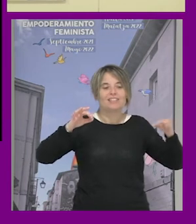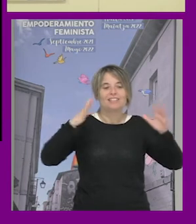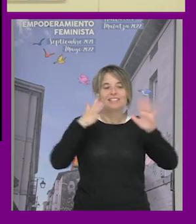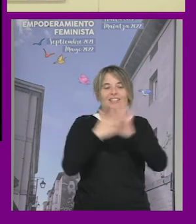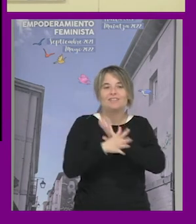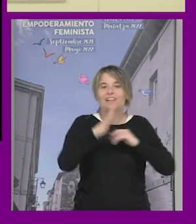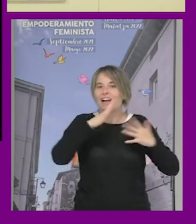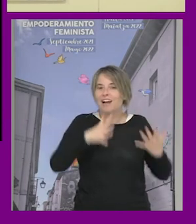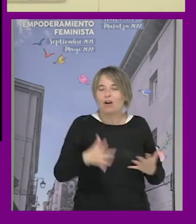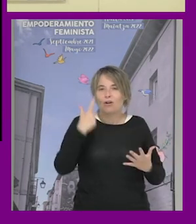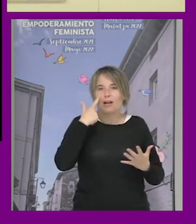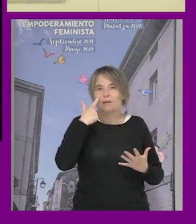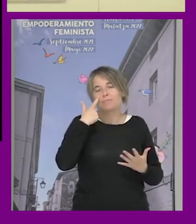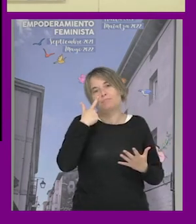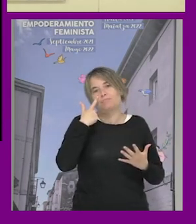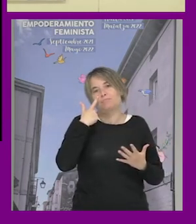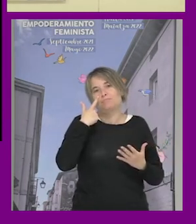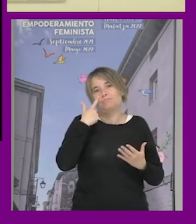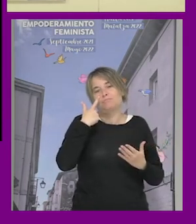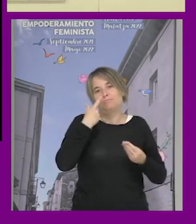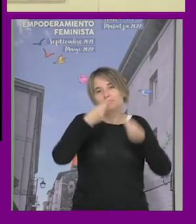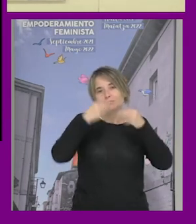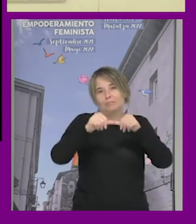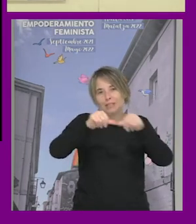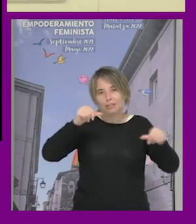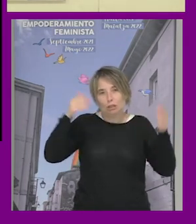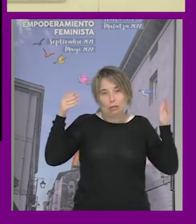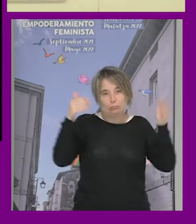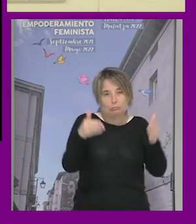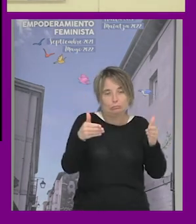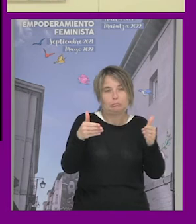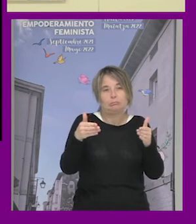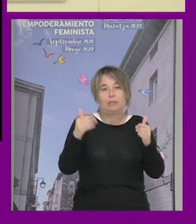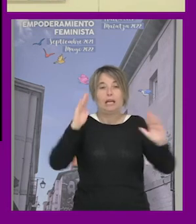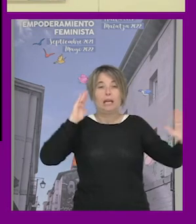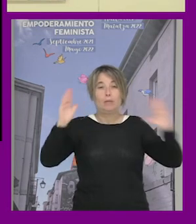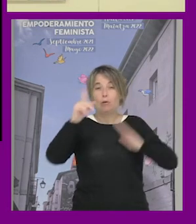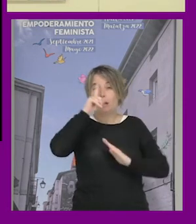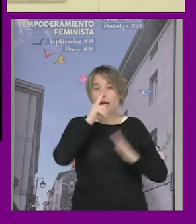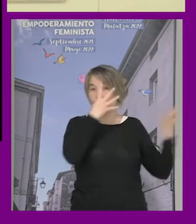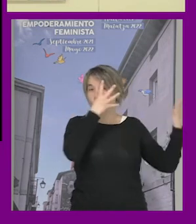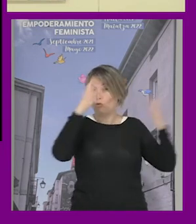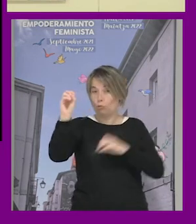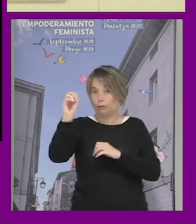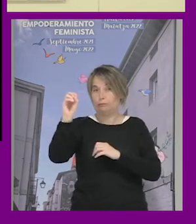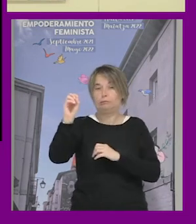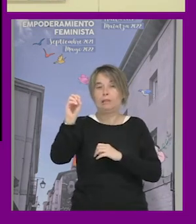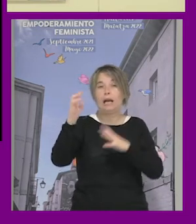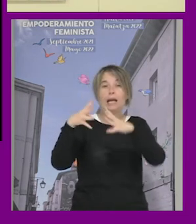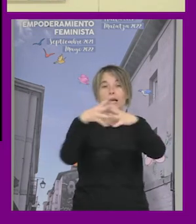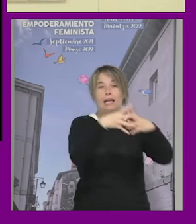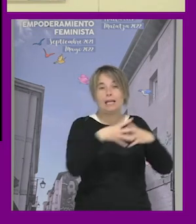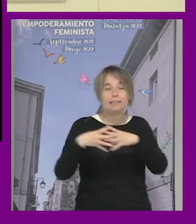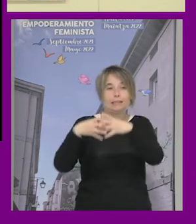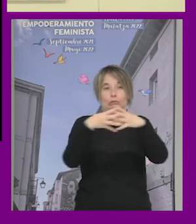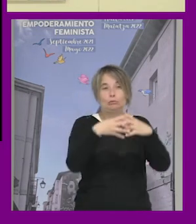hoy en día y desde la genealogía anglocéntrica que utilizamos en los años 90 en en Estados Unidos por